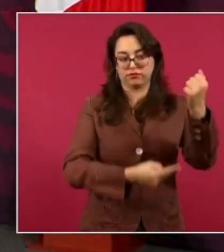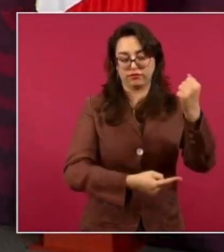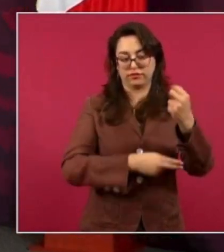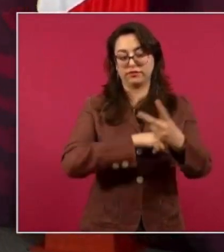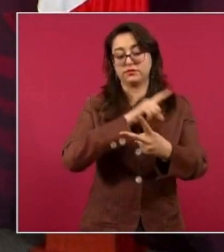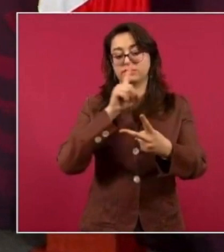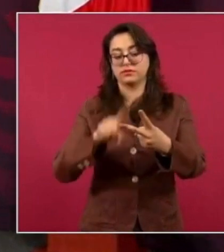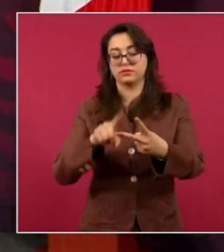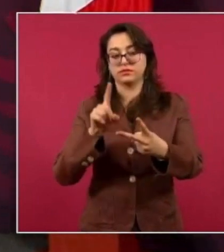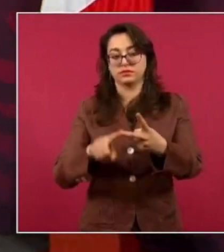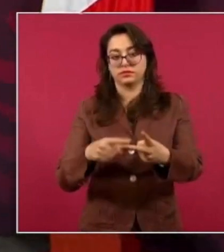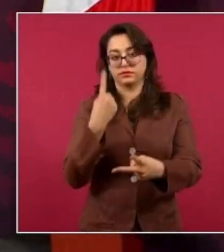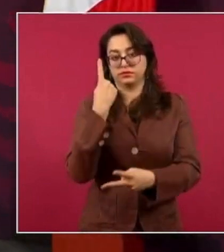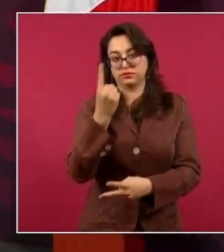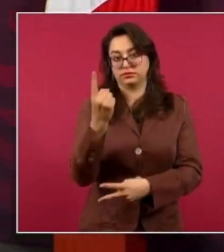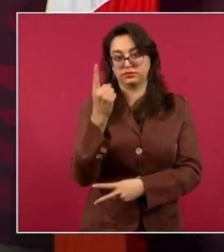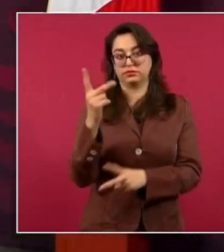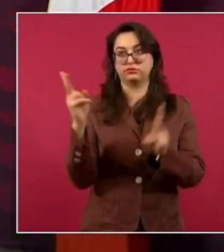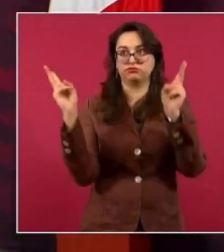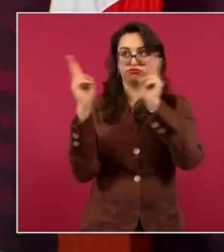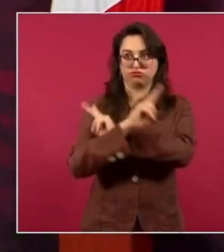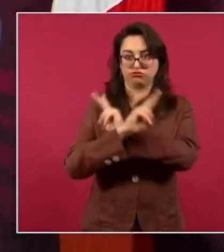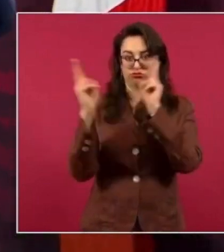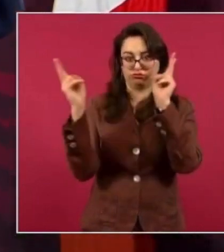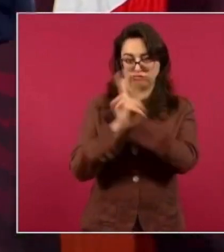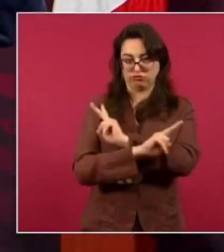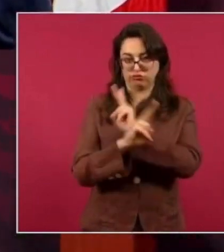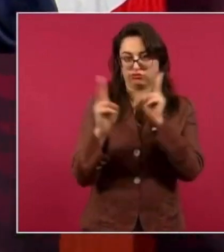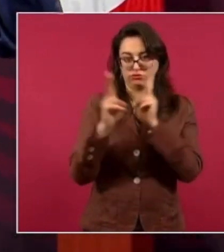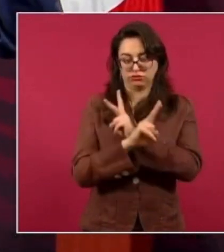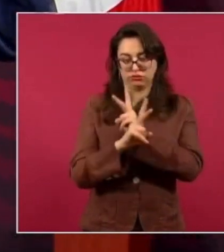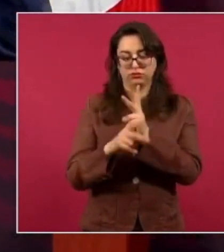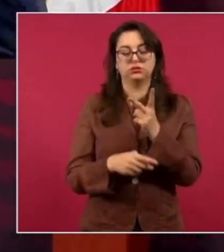tienen